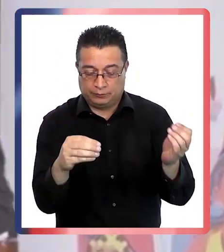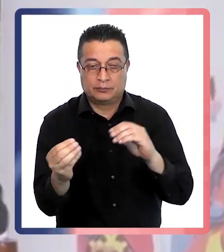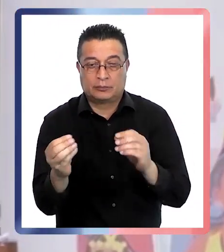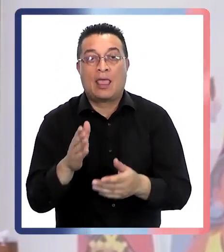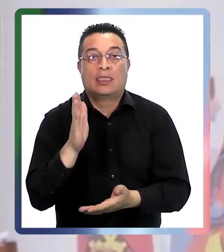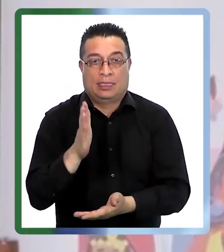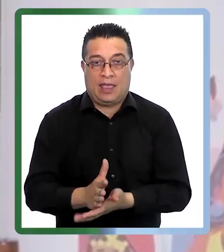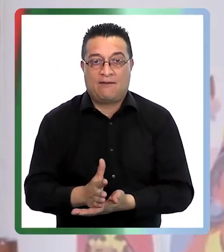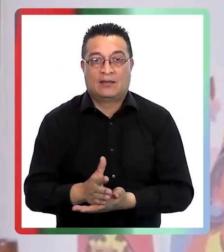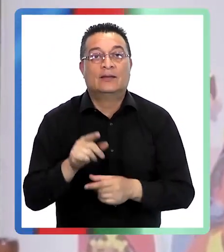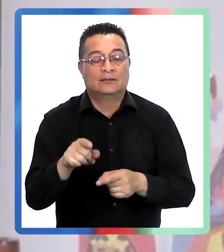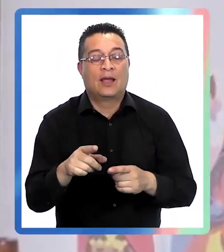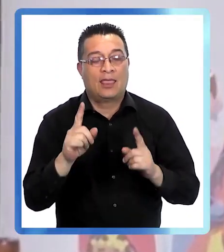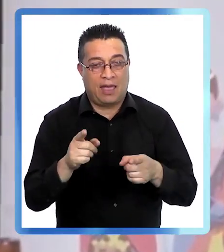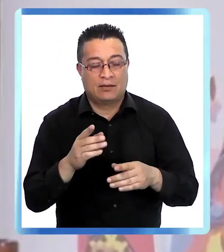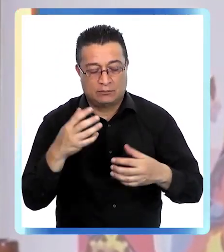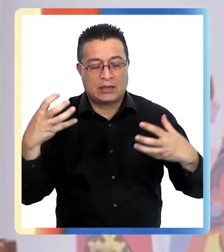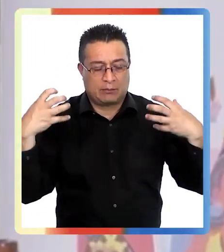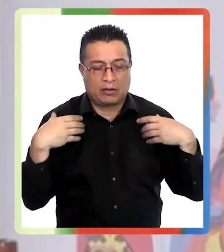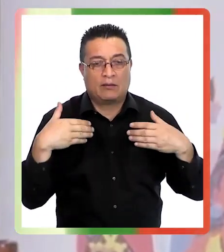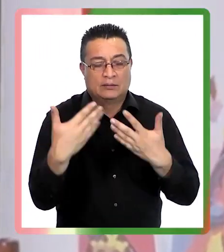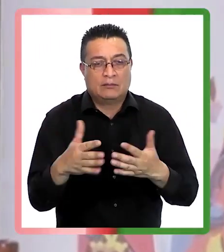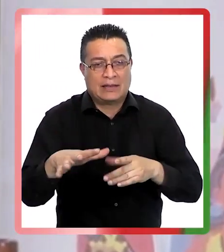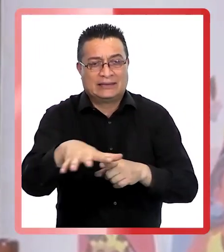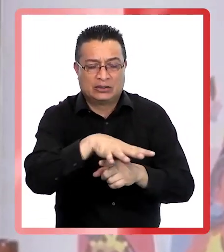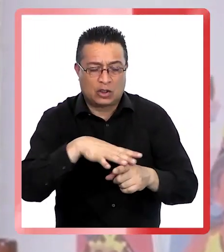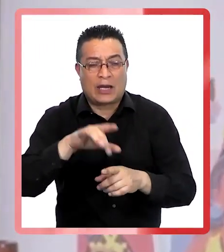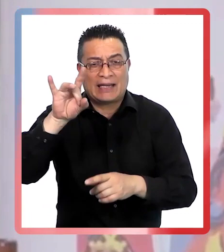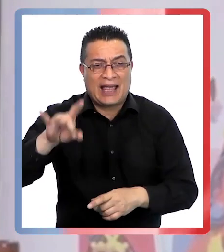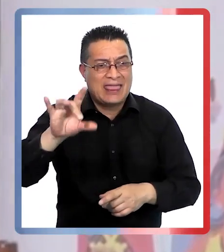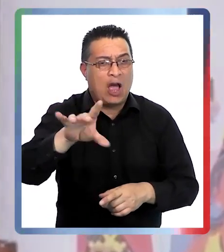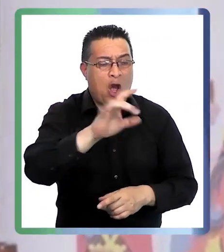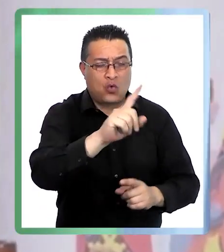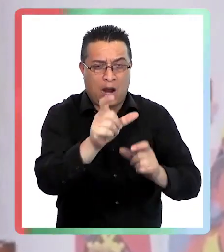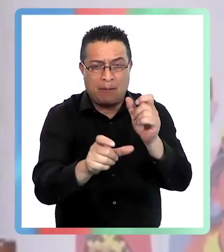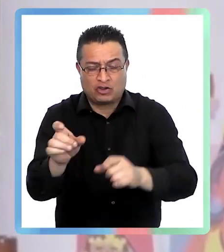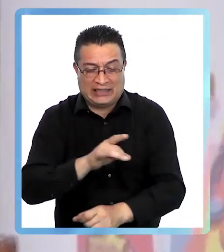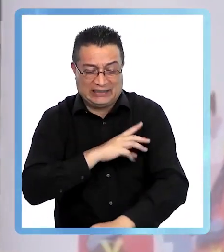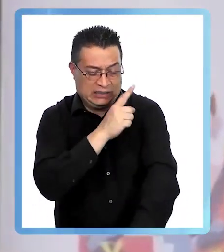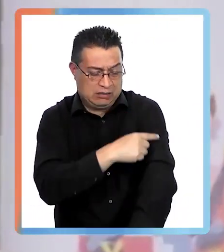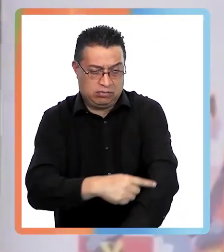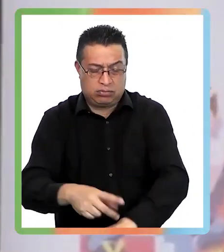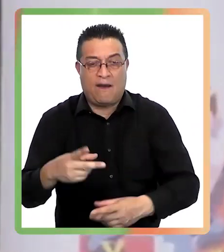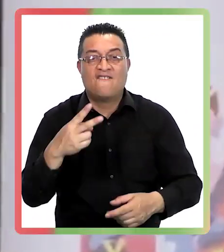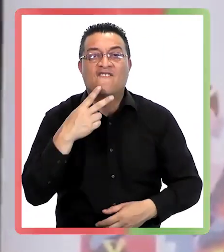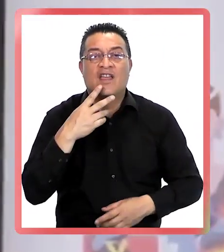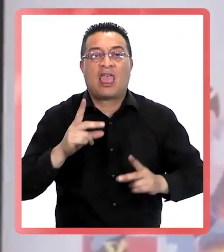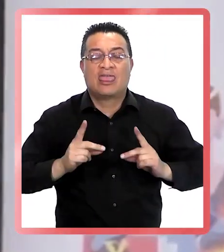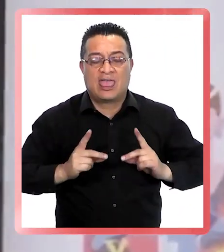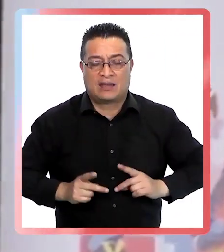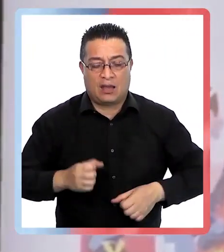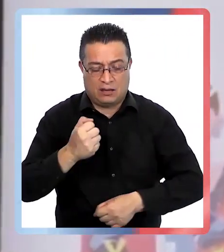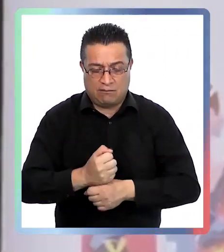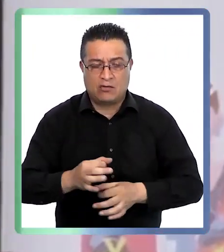ir responsablemente creando las condiciones para que cada uno de los habitantes de Chile tenga una vida digna, un trabajo decente y